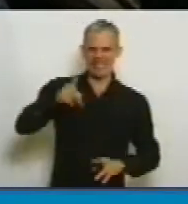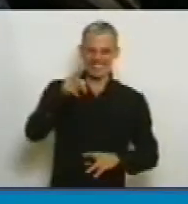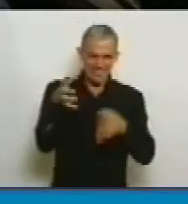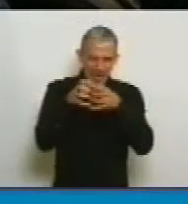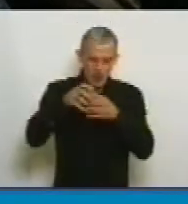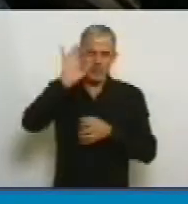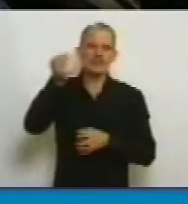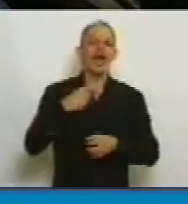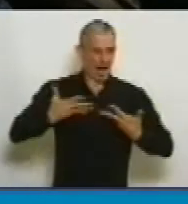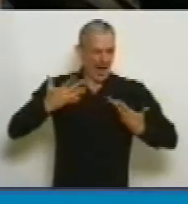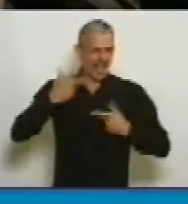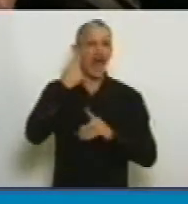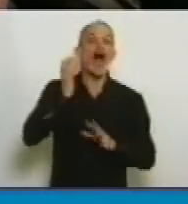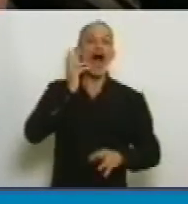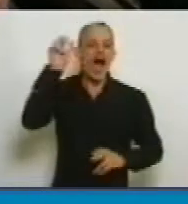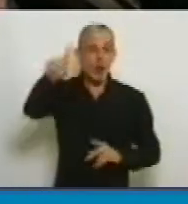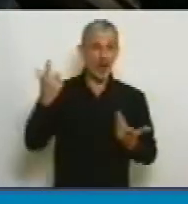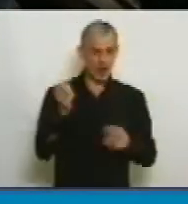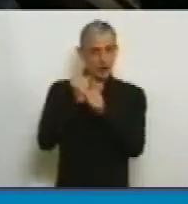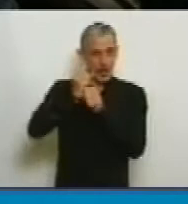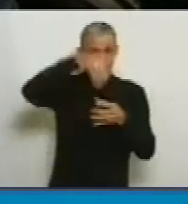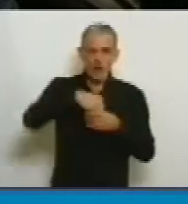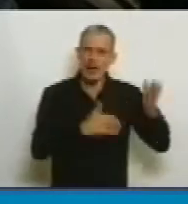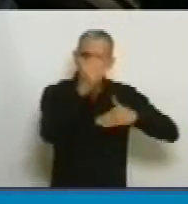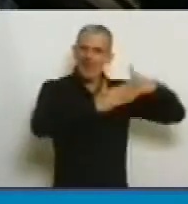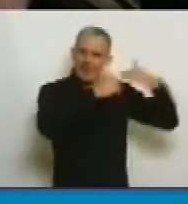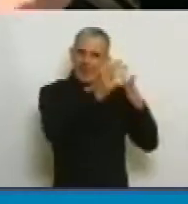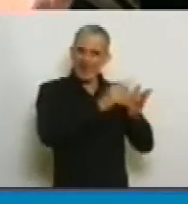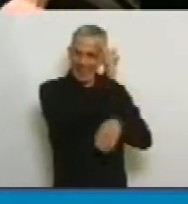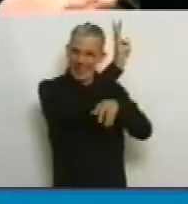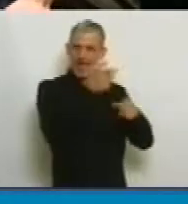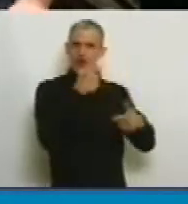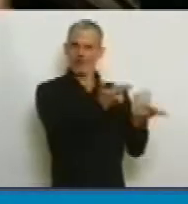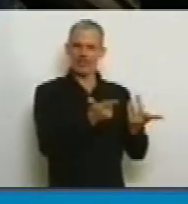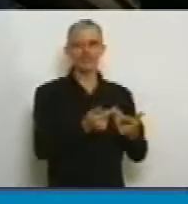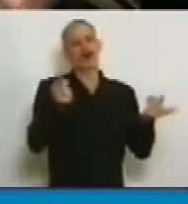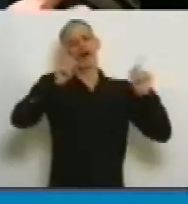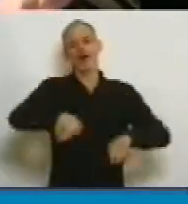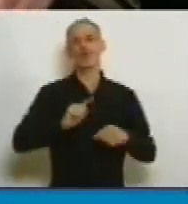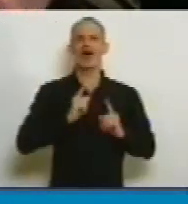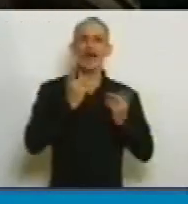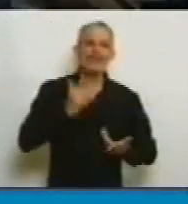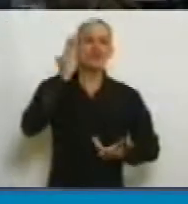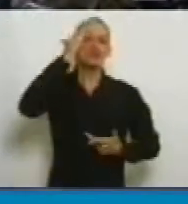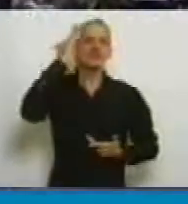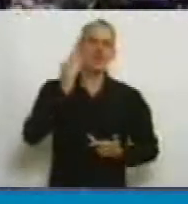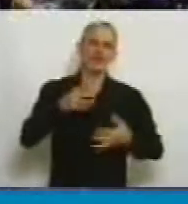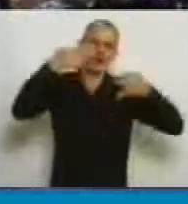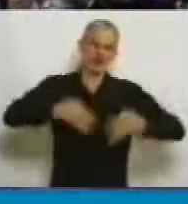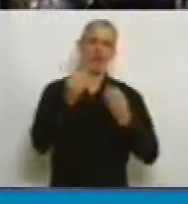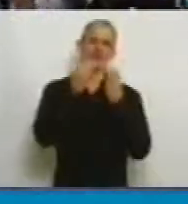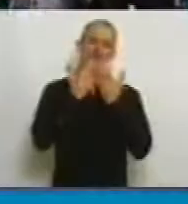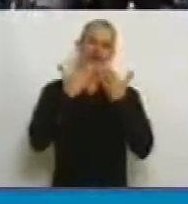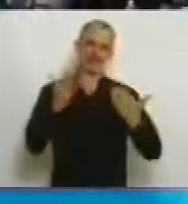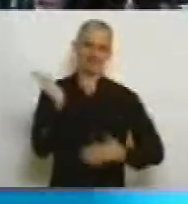la debe llenar de alegría, su abuelo trabajó en la construcción del molino. Así que bienvenido sea la realización de un sueño que es de toda esta Cámara. Muchas